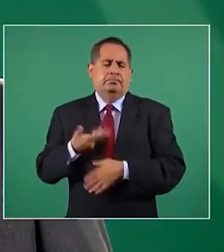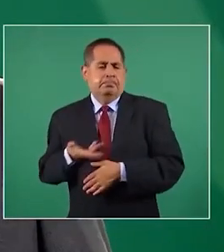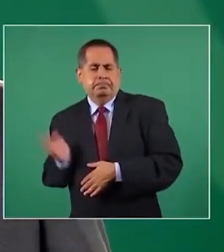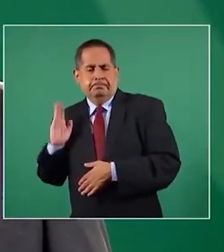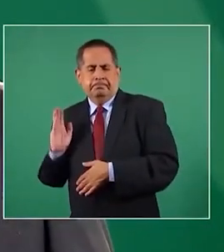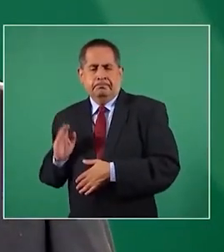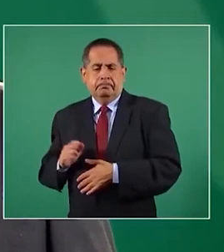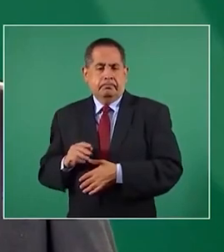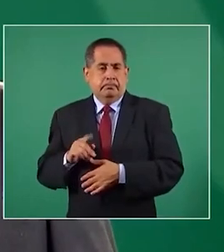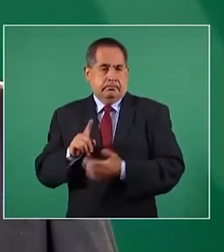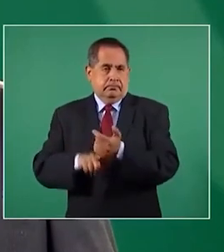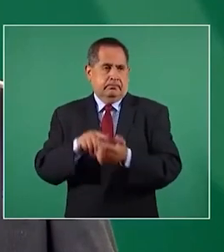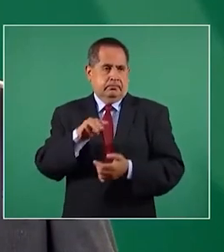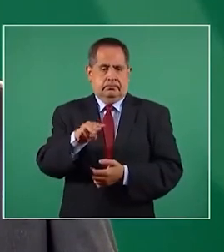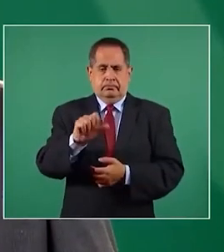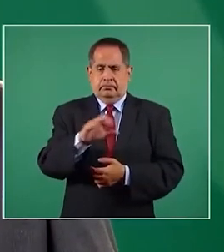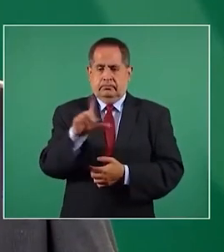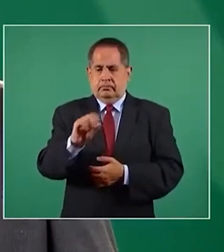en marzo.